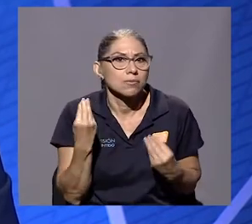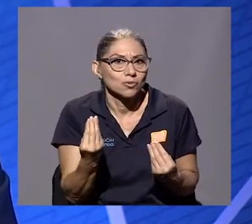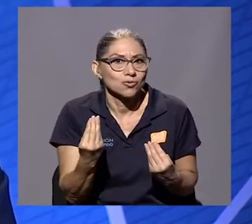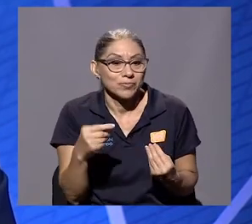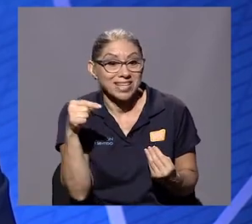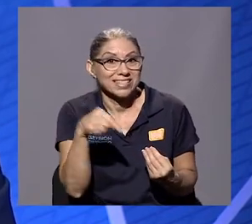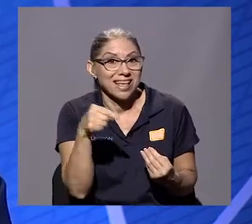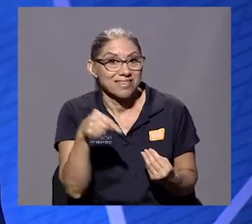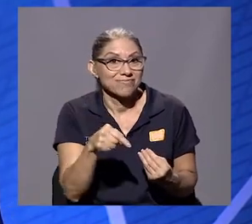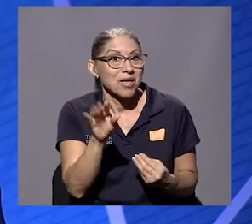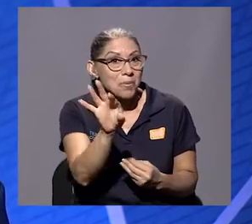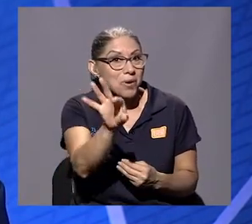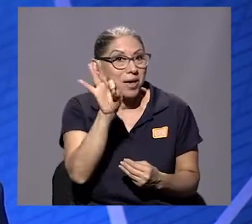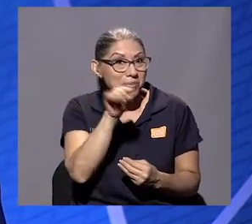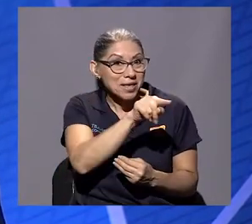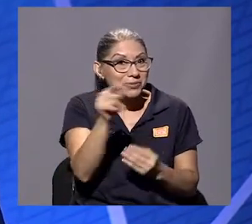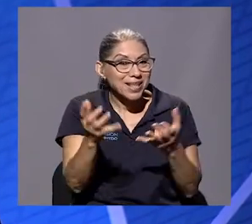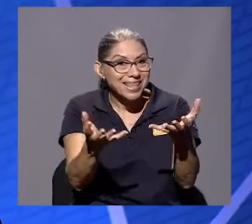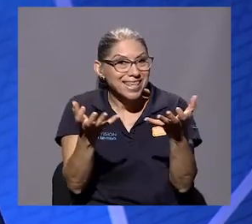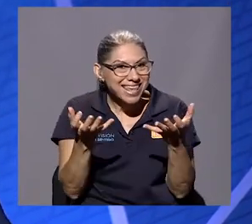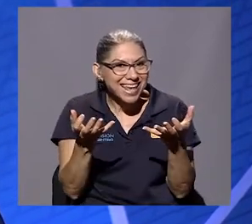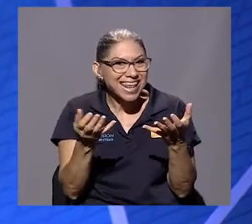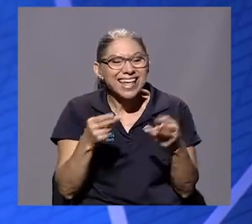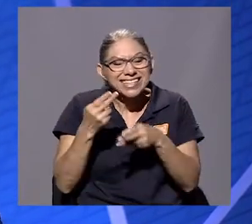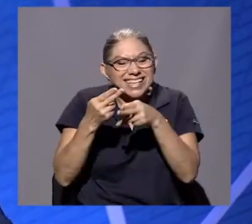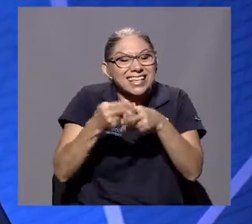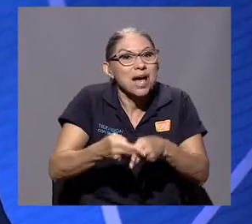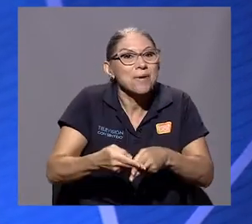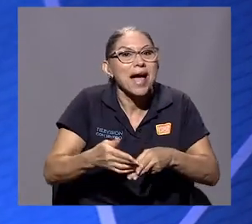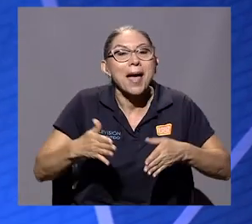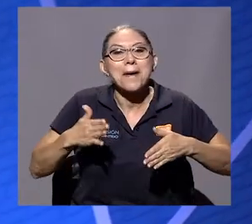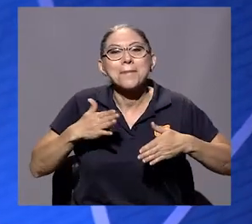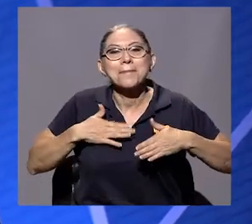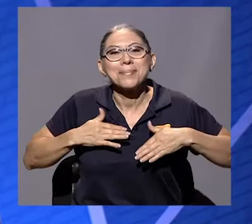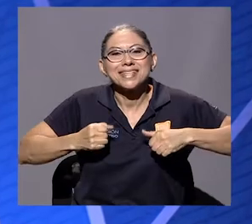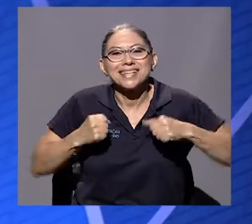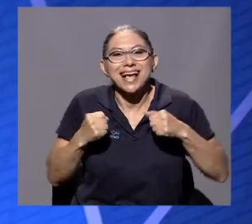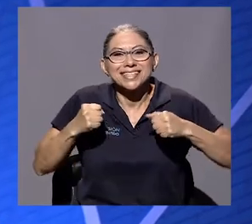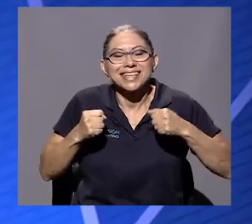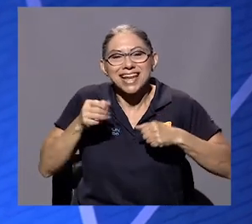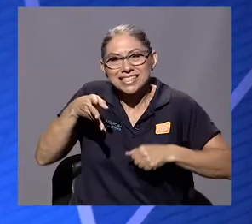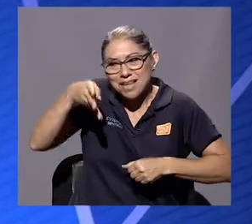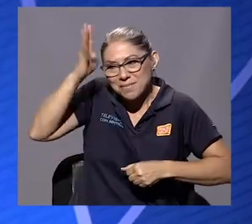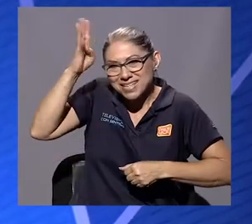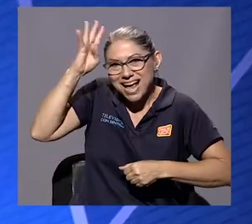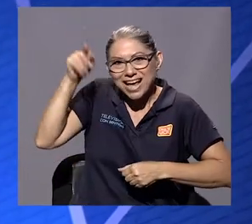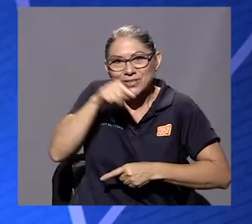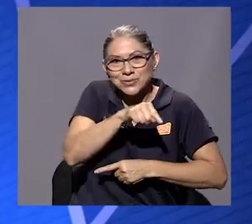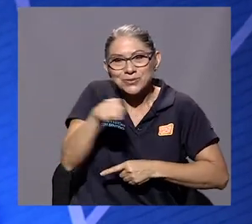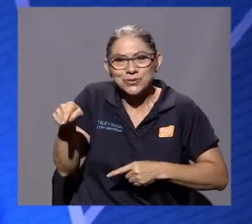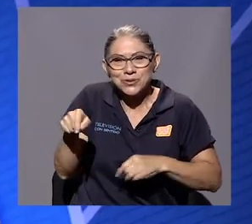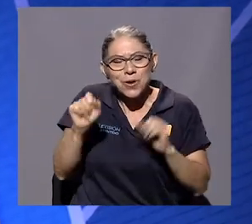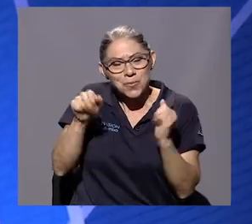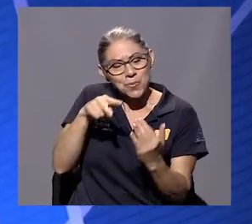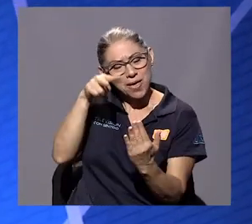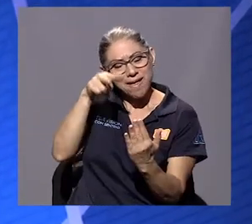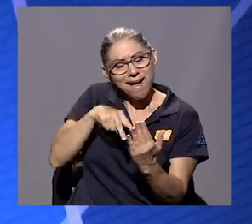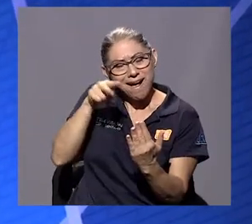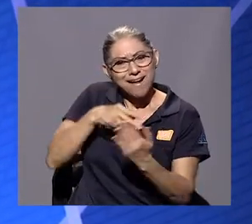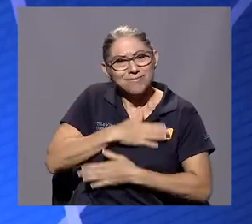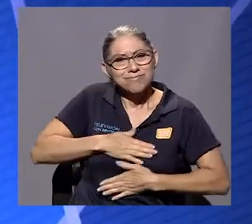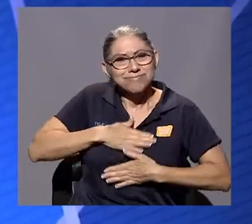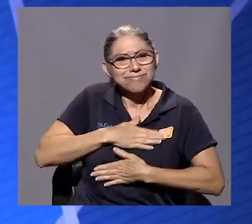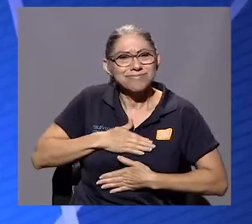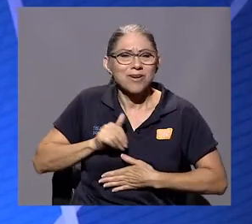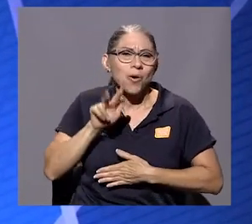que está ahí y le voy a invitar a la gente que quiere leer el texto, que es de mis gallinas y mis gallos. Es una de las cosas que uno puede entretenerse mucho